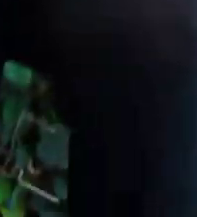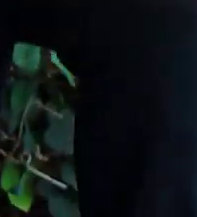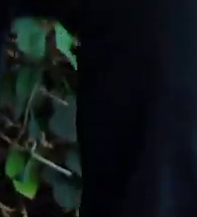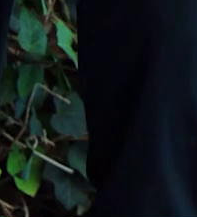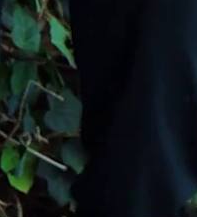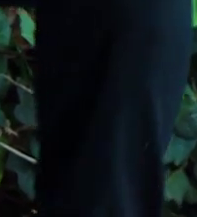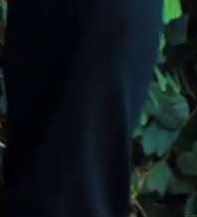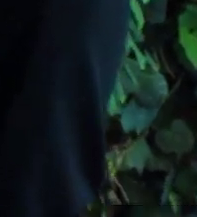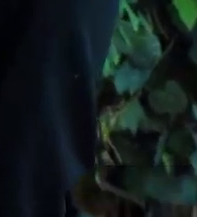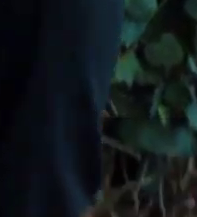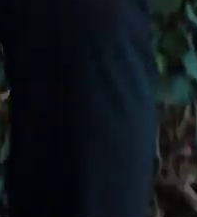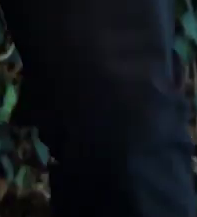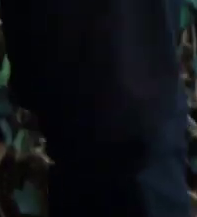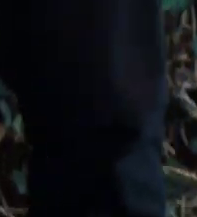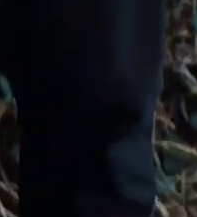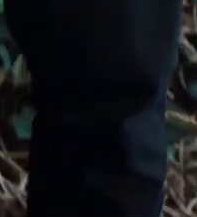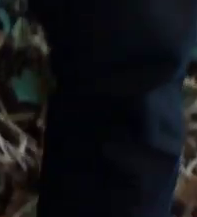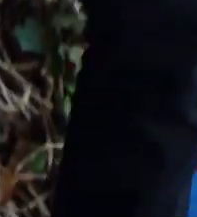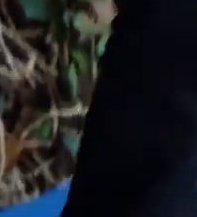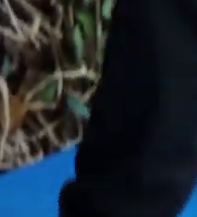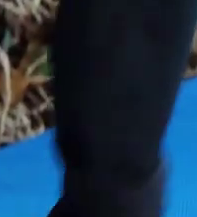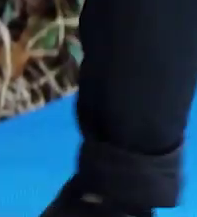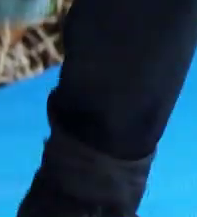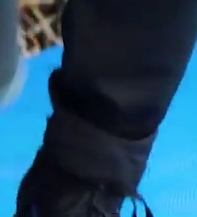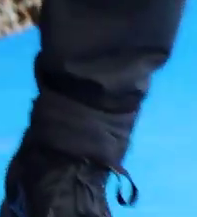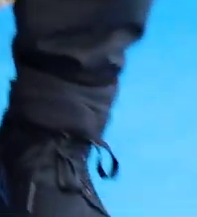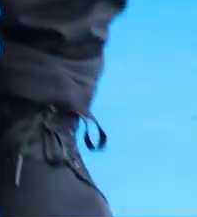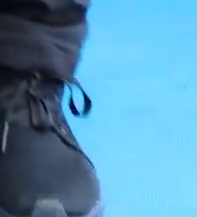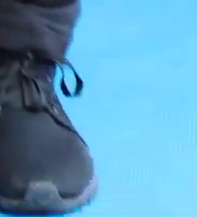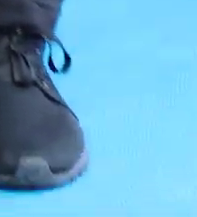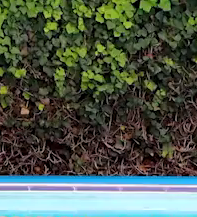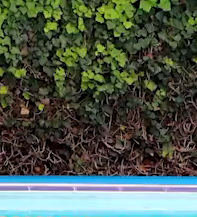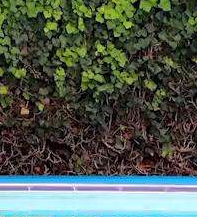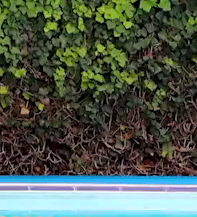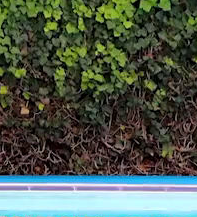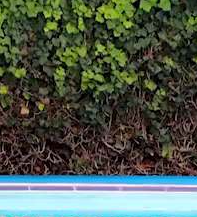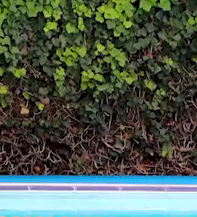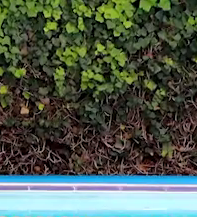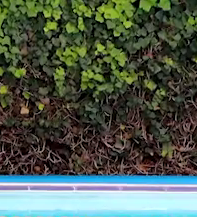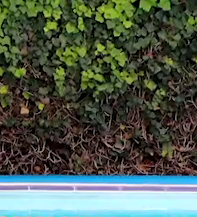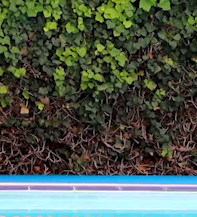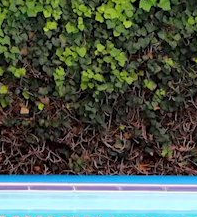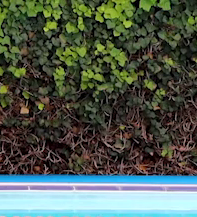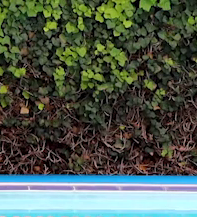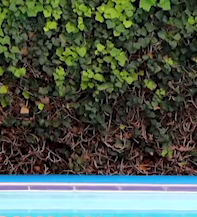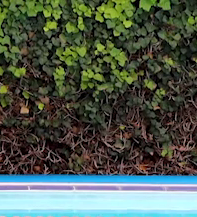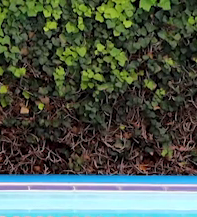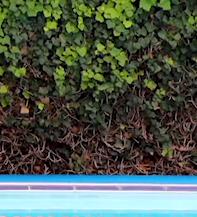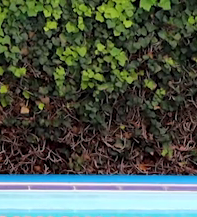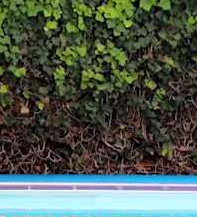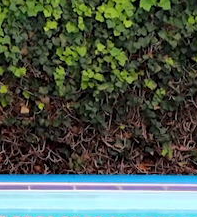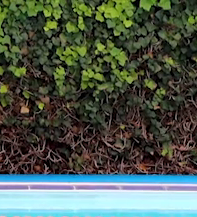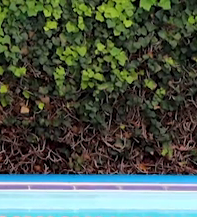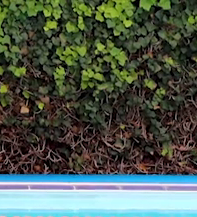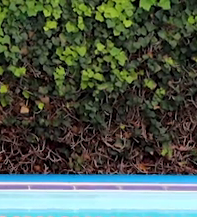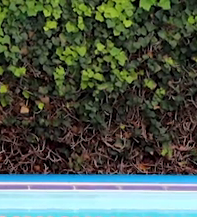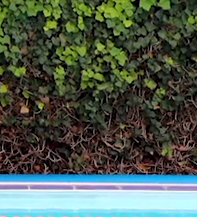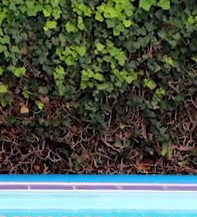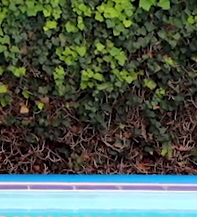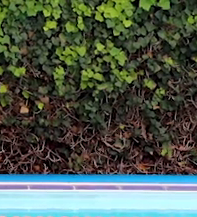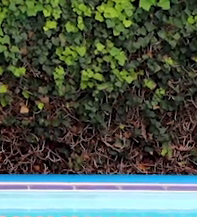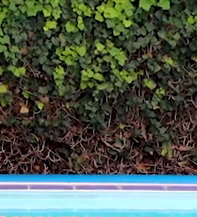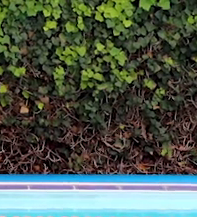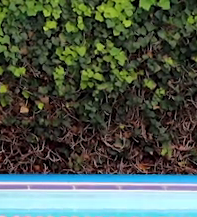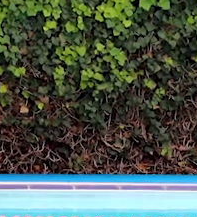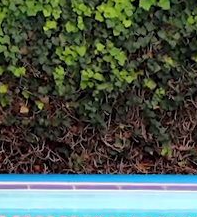y elevamos talón derecha y elevamos talón un poco